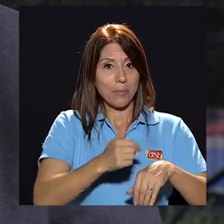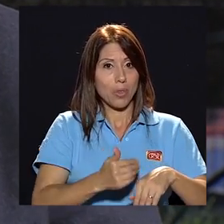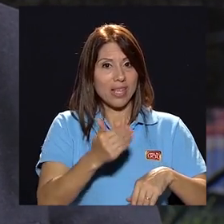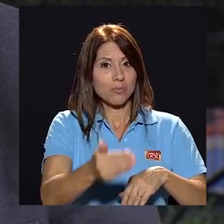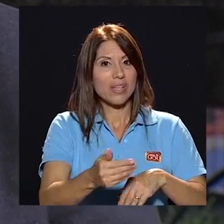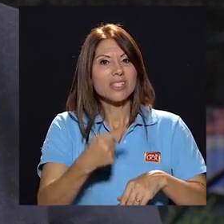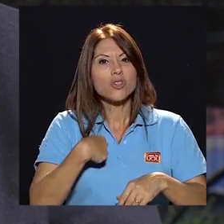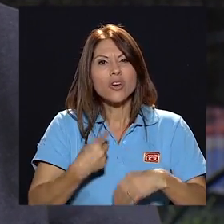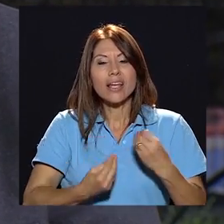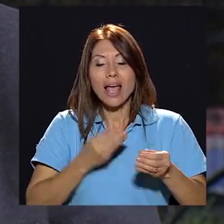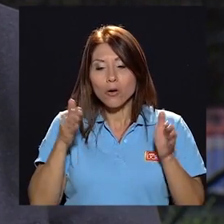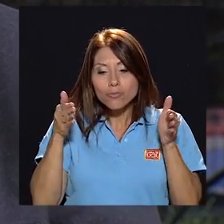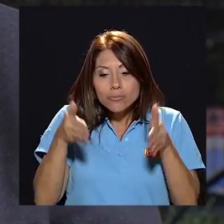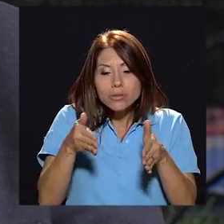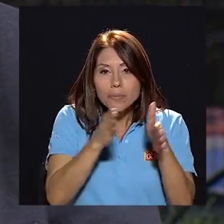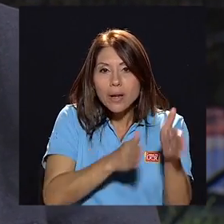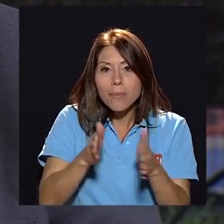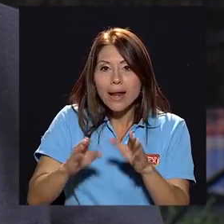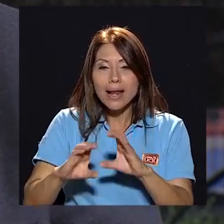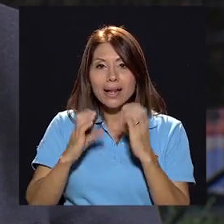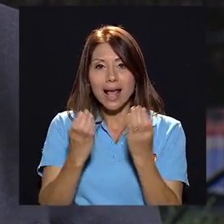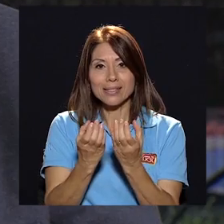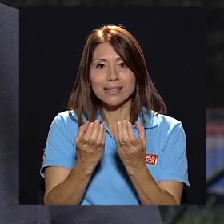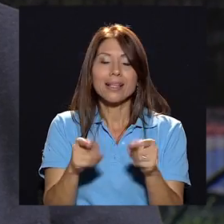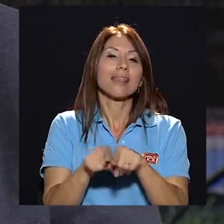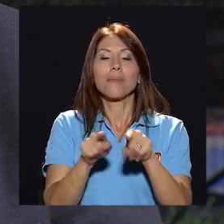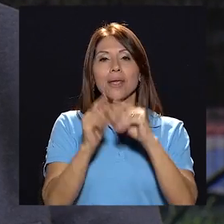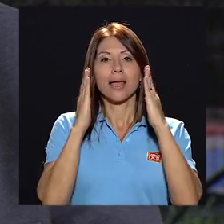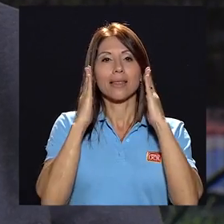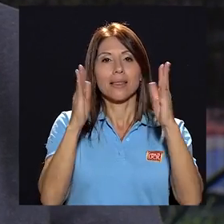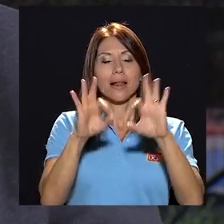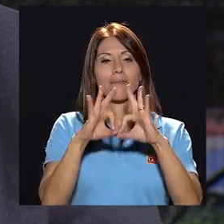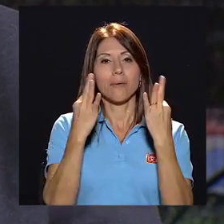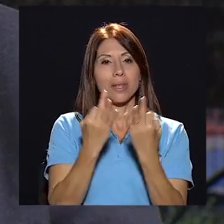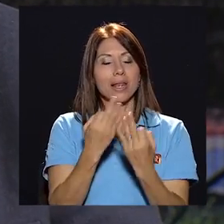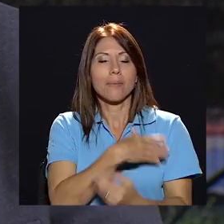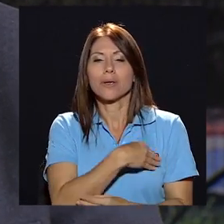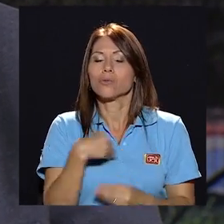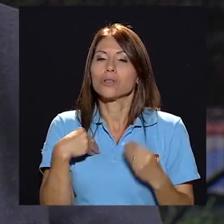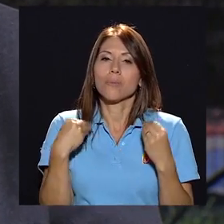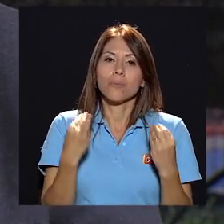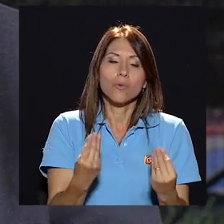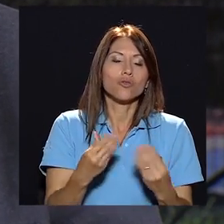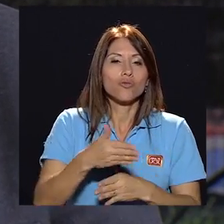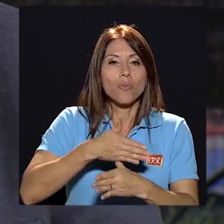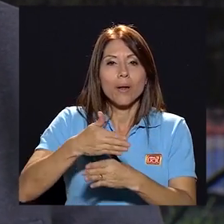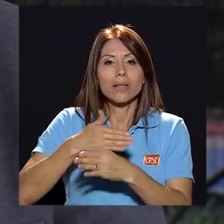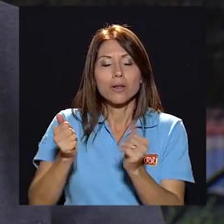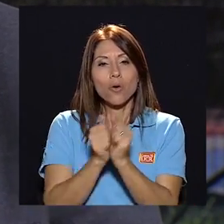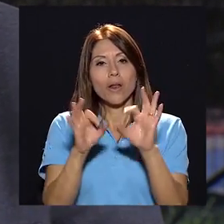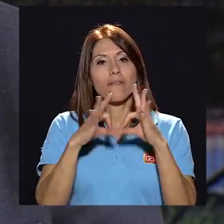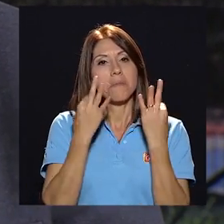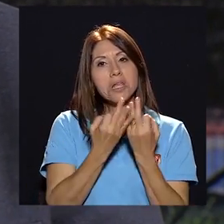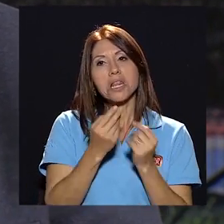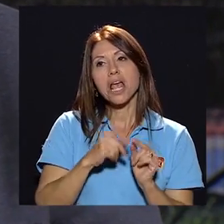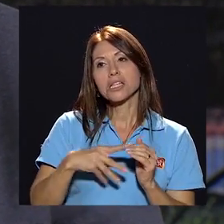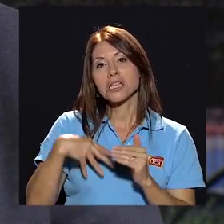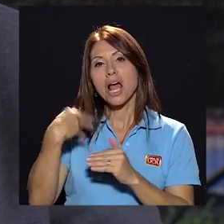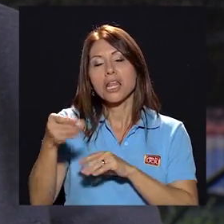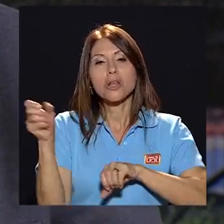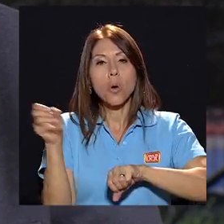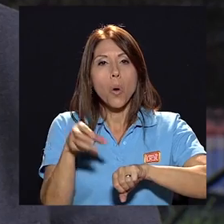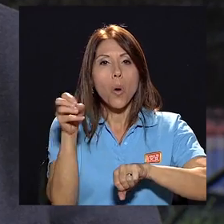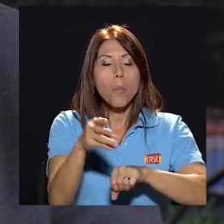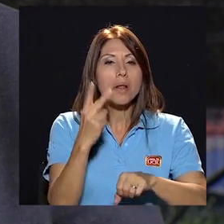clases y a atender a la familia me gusta mucho compartir con la familia ir de compras ver televisión ver